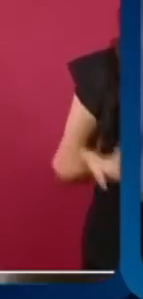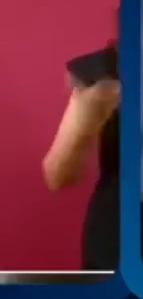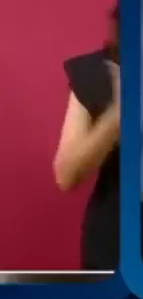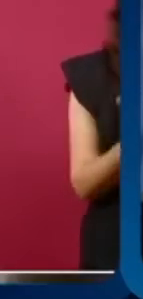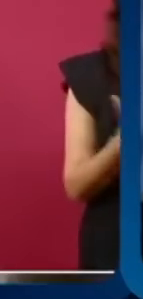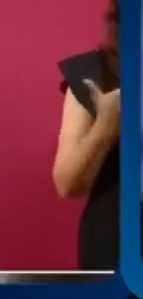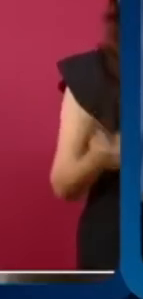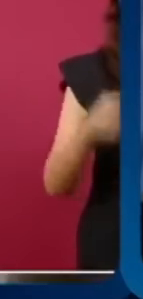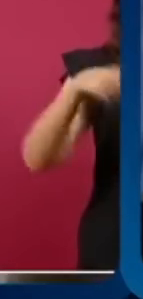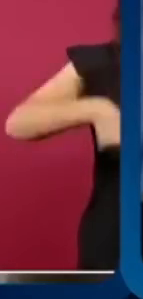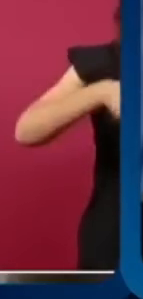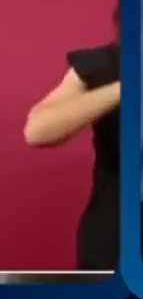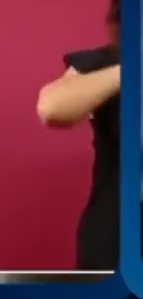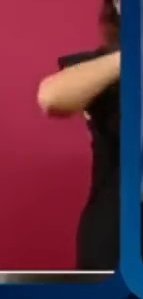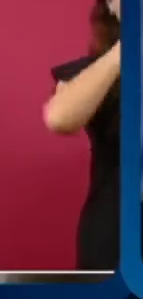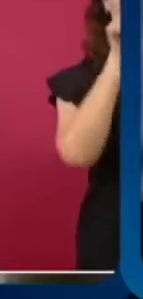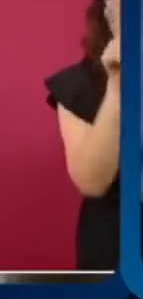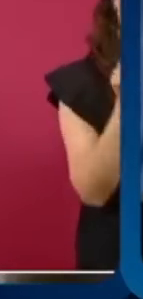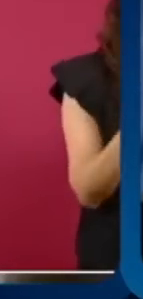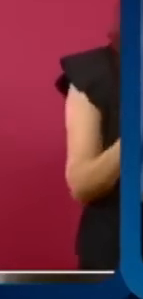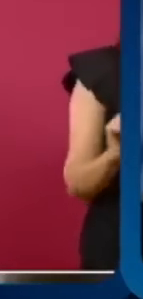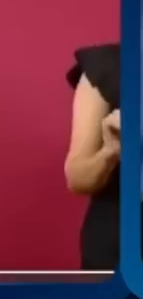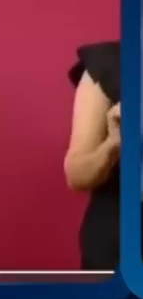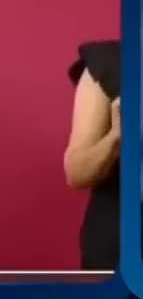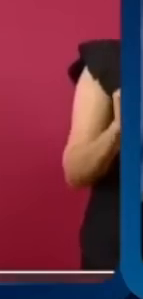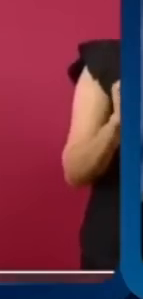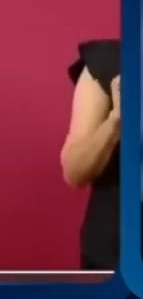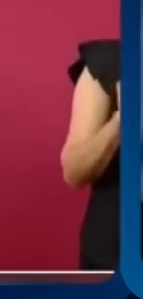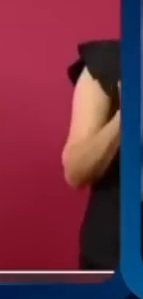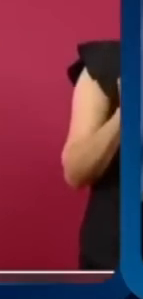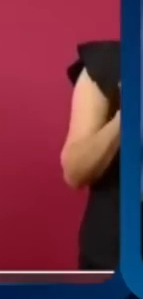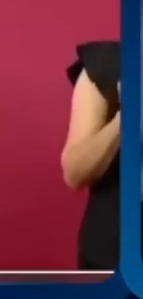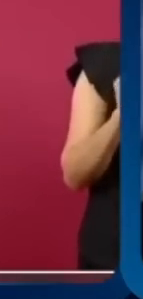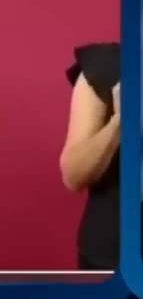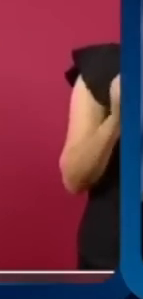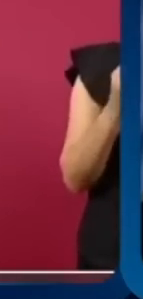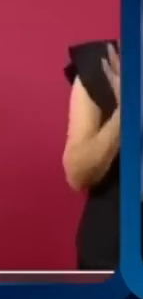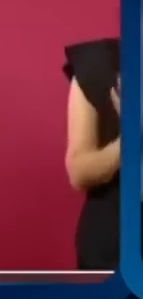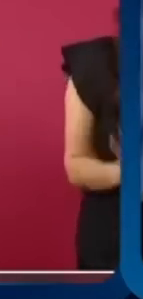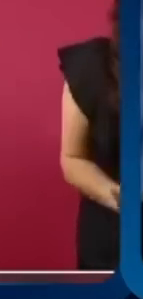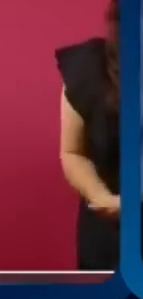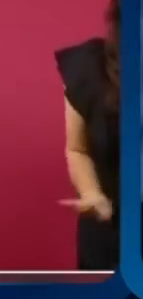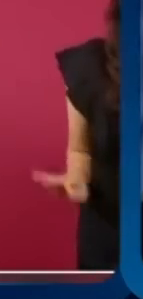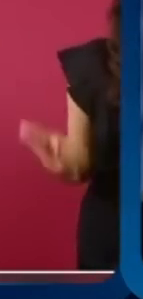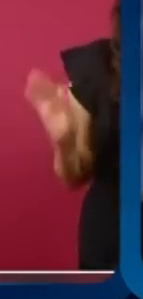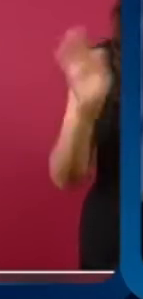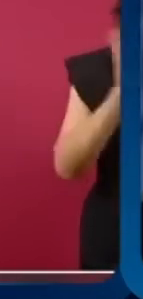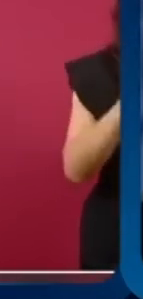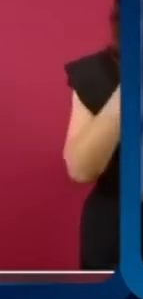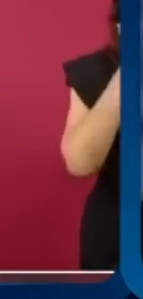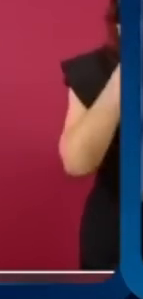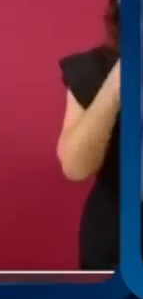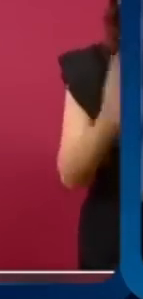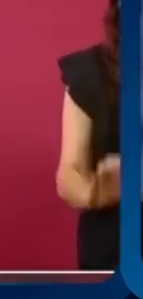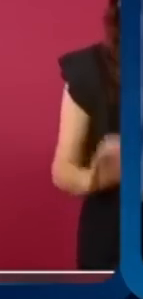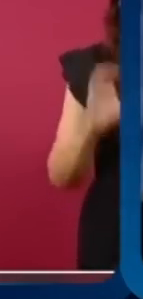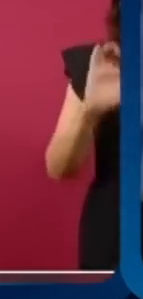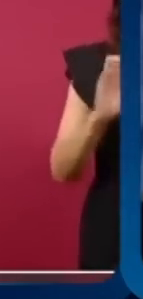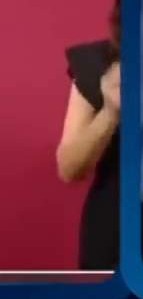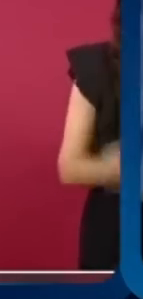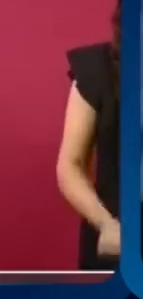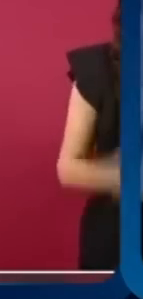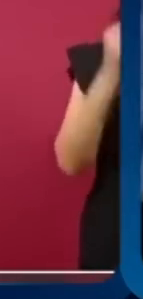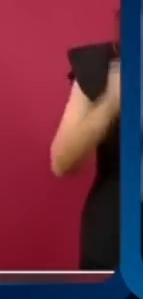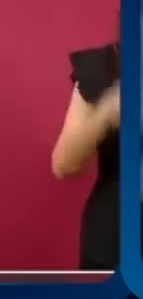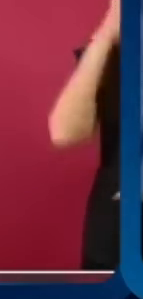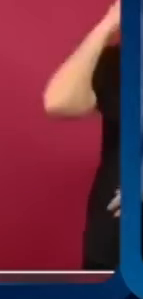Entonces, nosotros tenemos que cuidar esto, por nosotros y por los que vienen detrás de